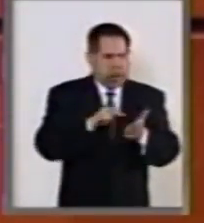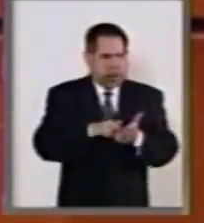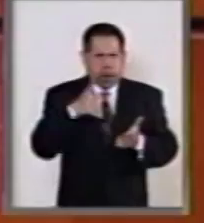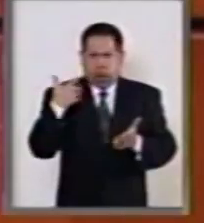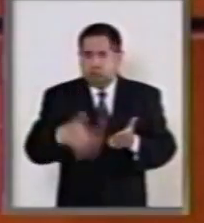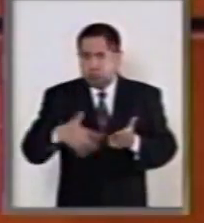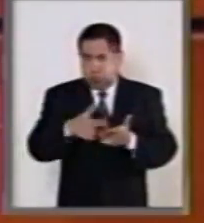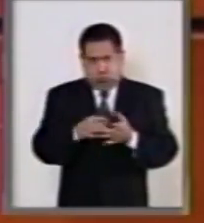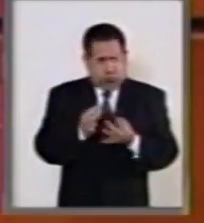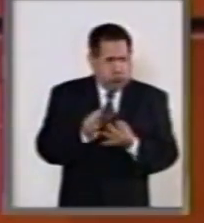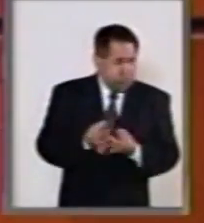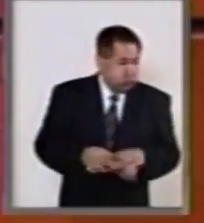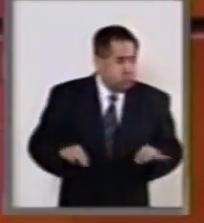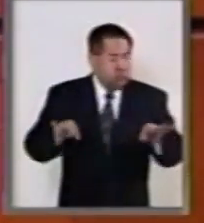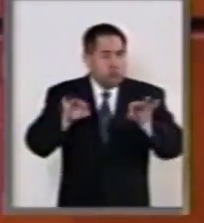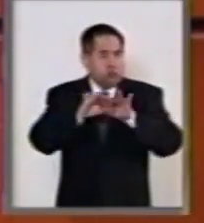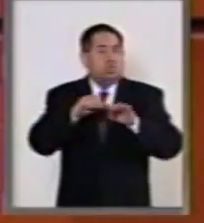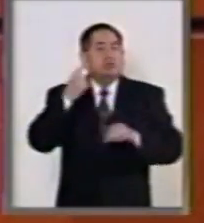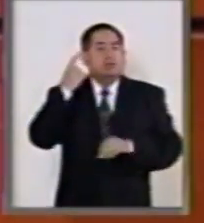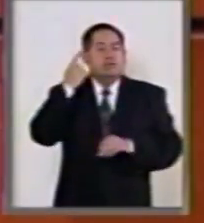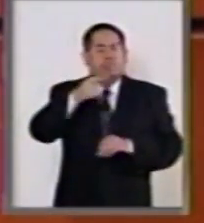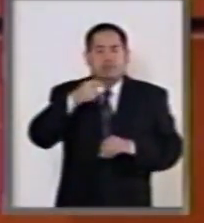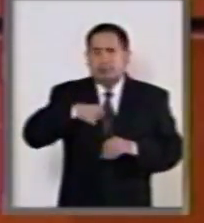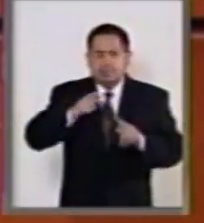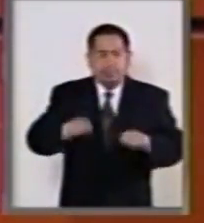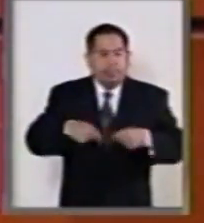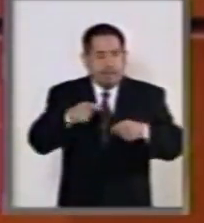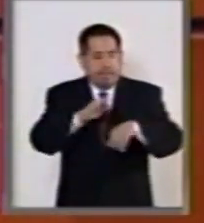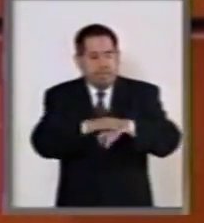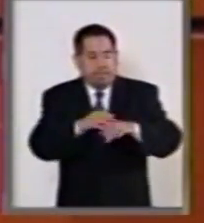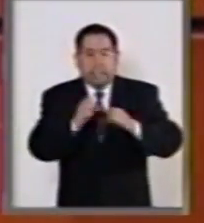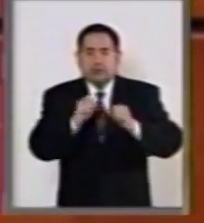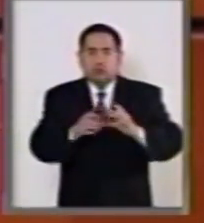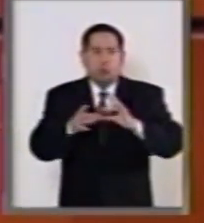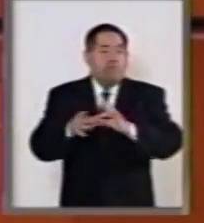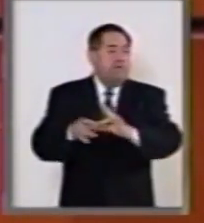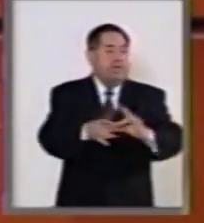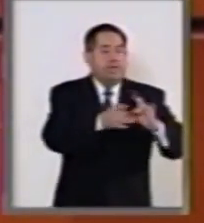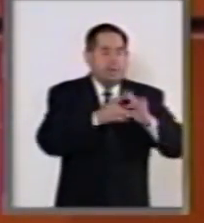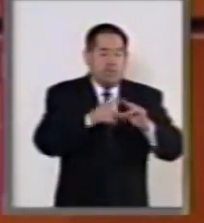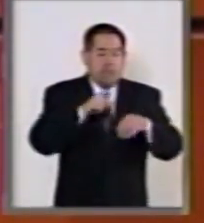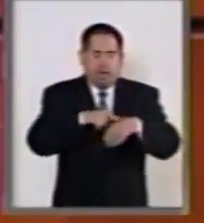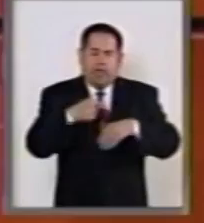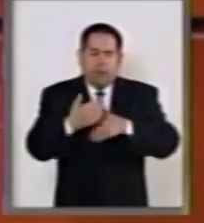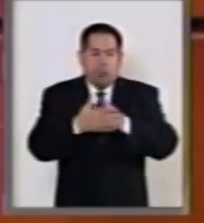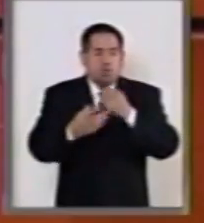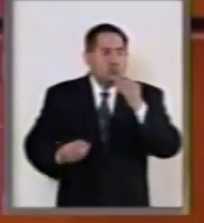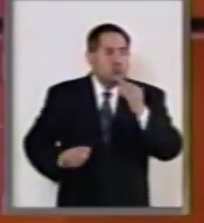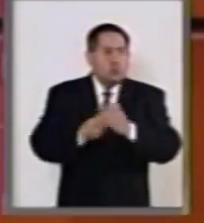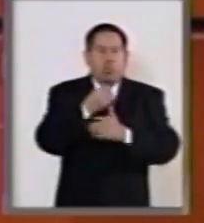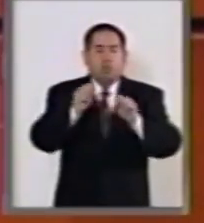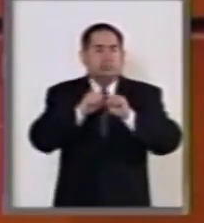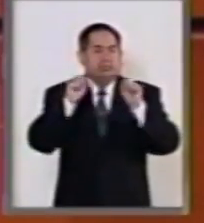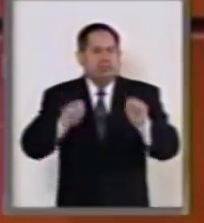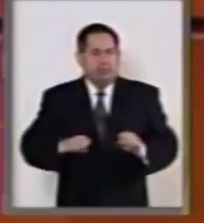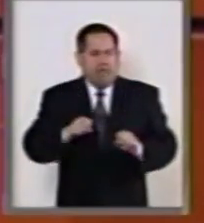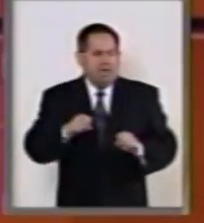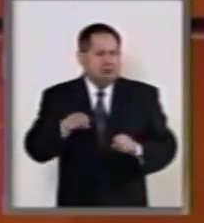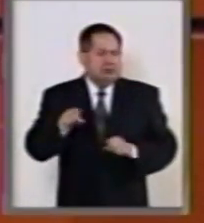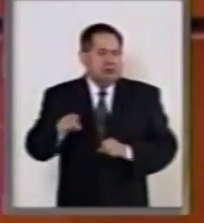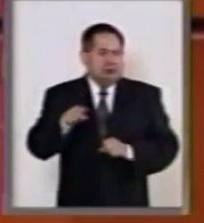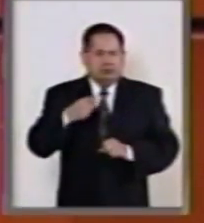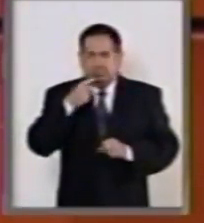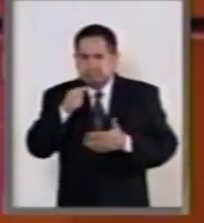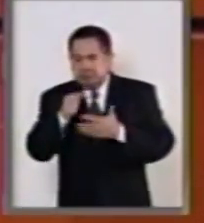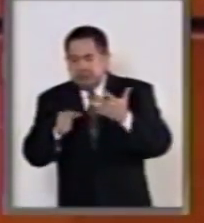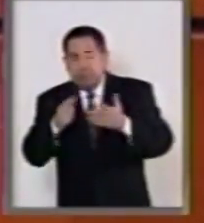calado con la finalidad de que garanticemos la consolidación de este nuevo sistema acusatorio para que las